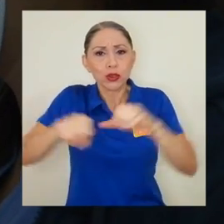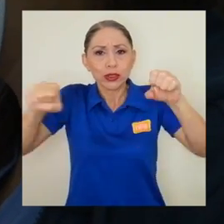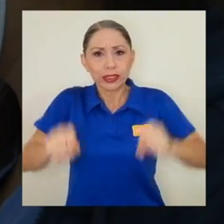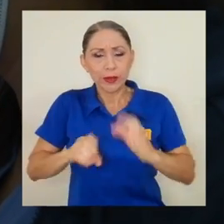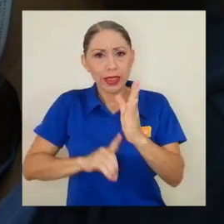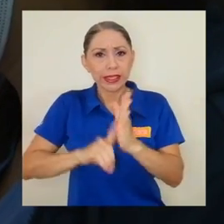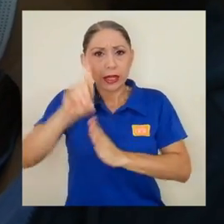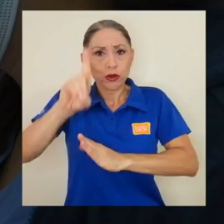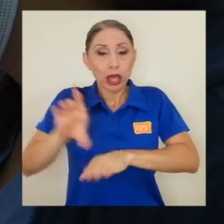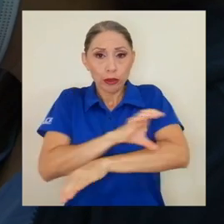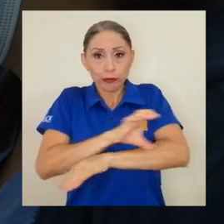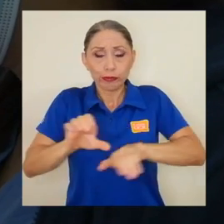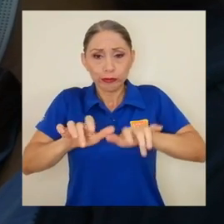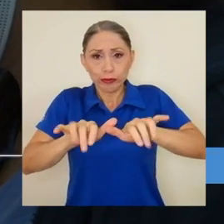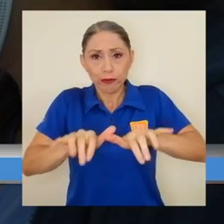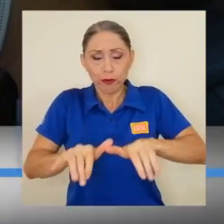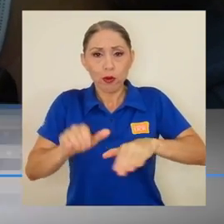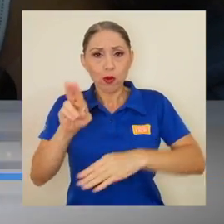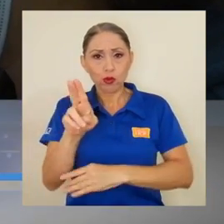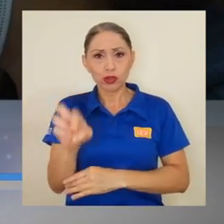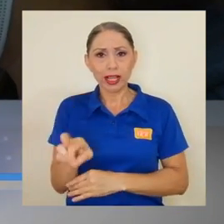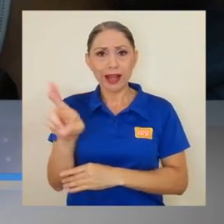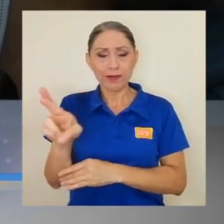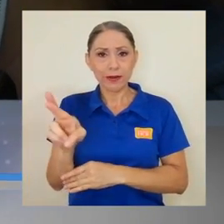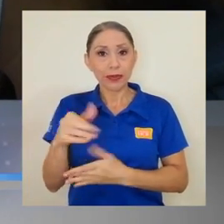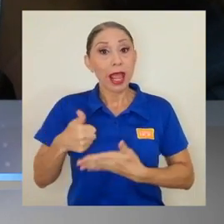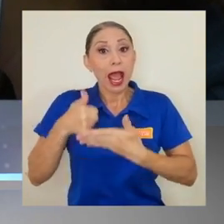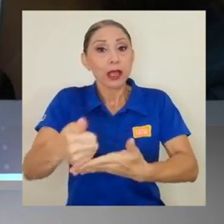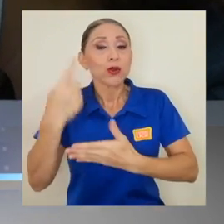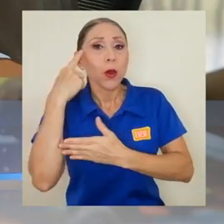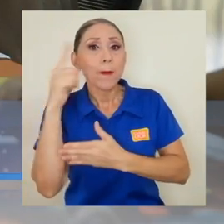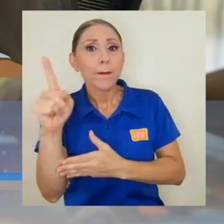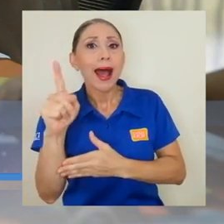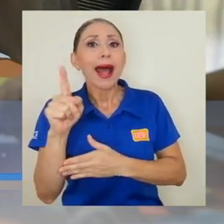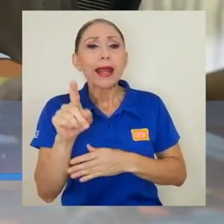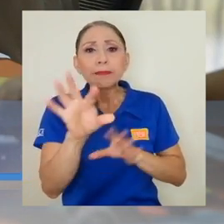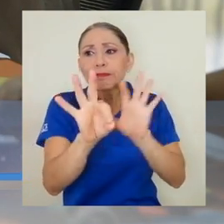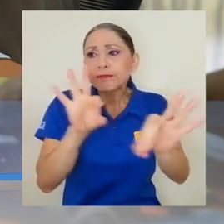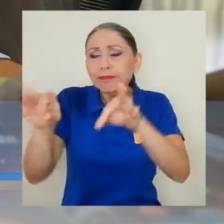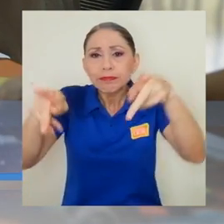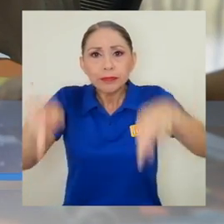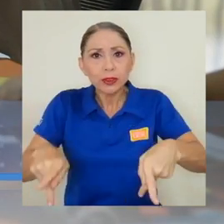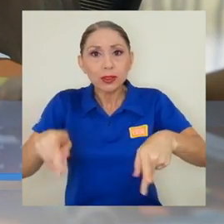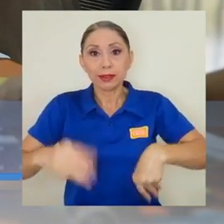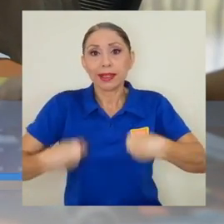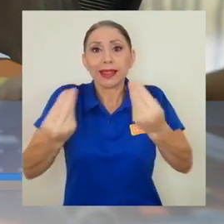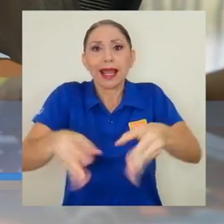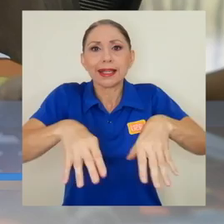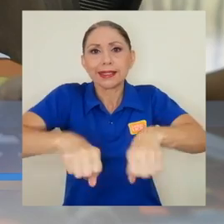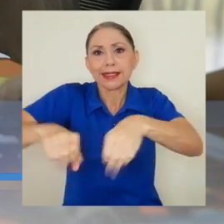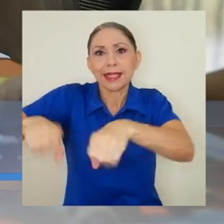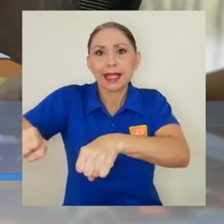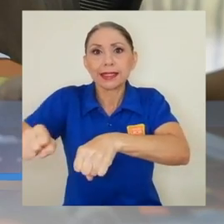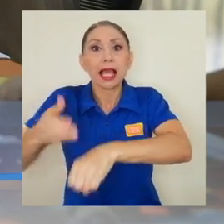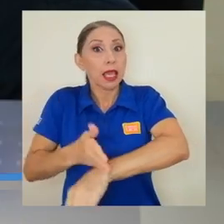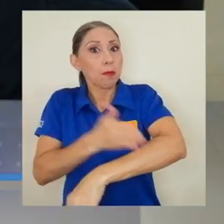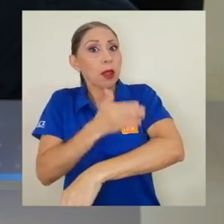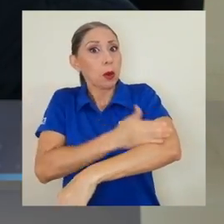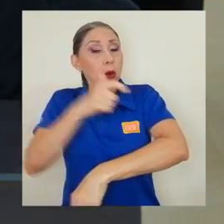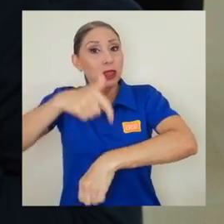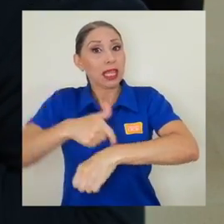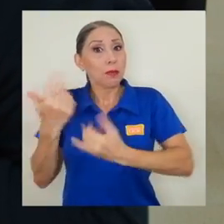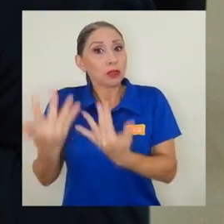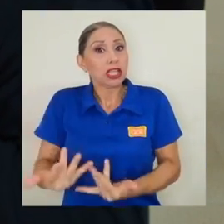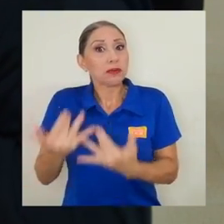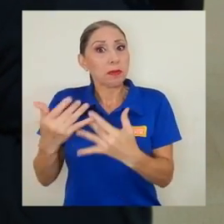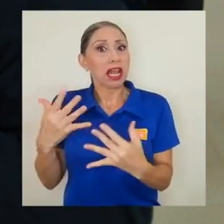Centro de Informática de la UCR, el cual contribuyó a agilizar la localización de personas, la asignación de citas y mejoró los tiempos de espera en las filas.